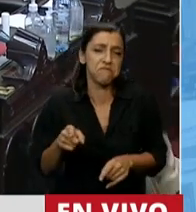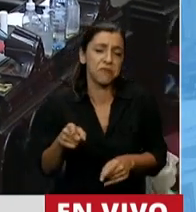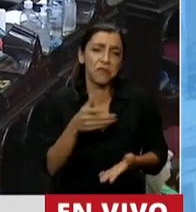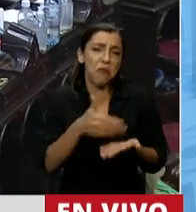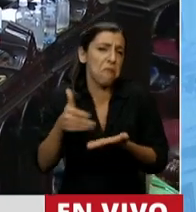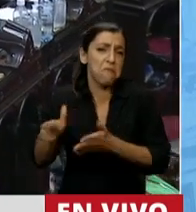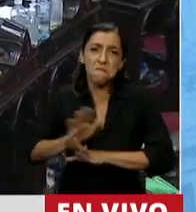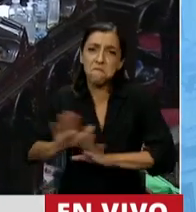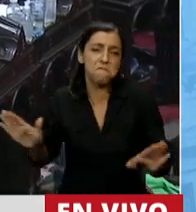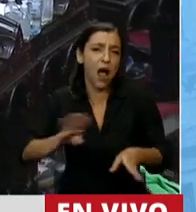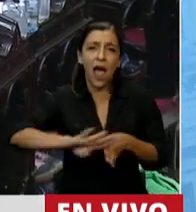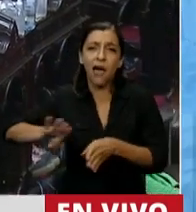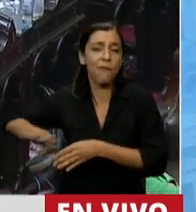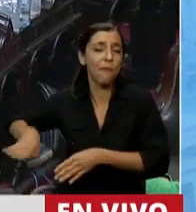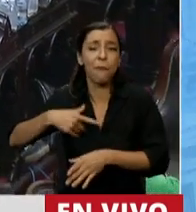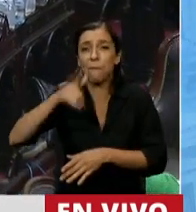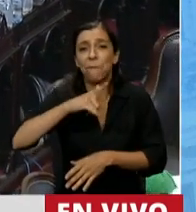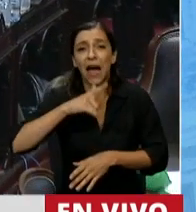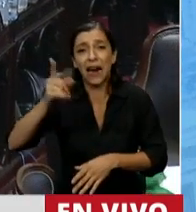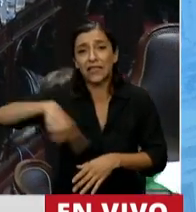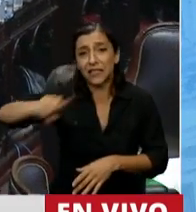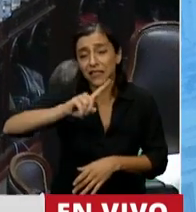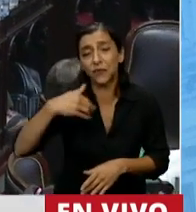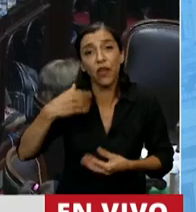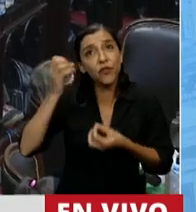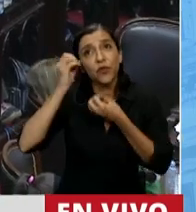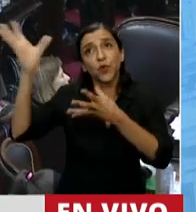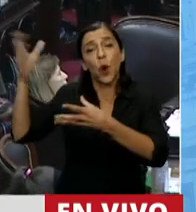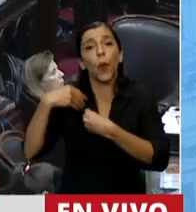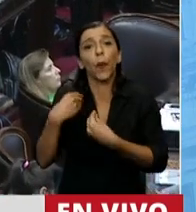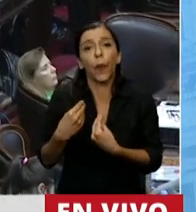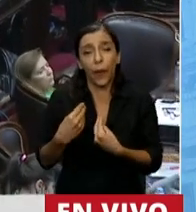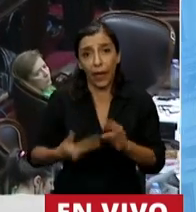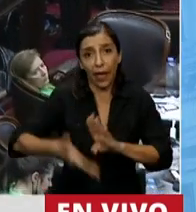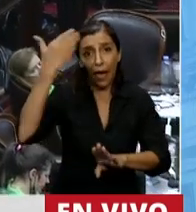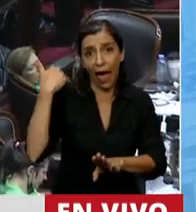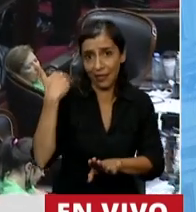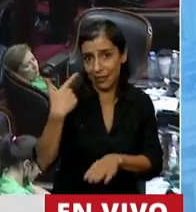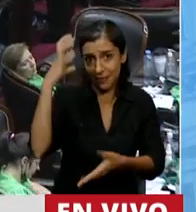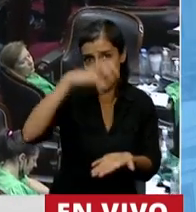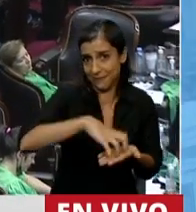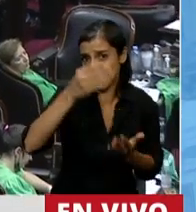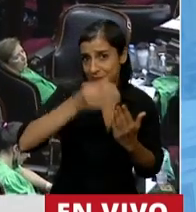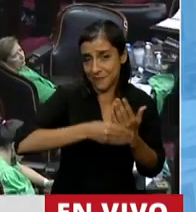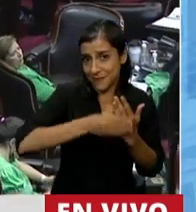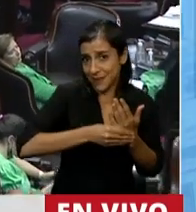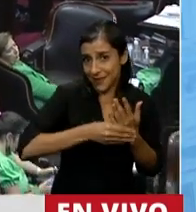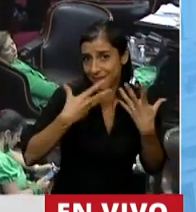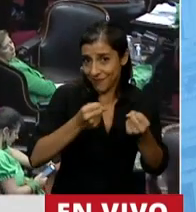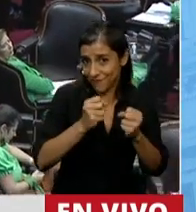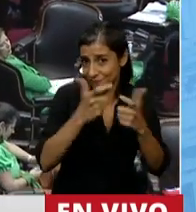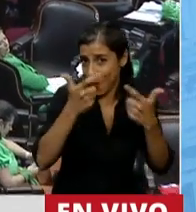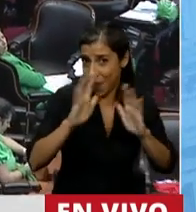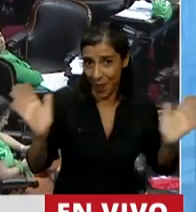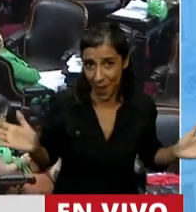hicieron parece que se olvidaron que no había ministerio de salud cuando gobernaban y